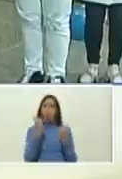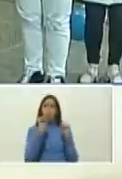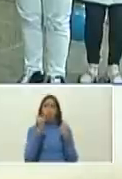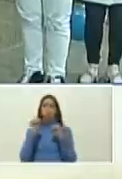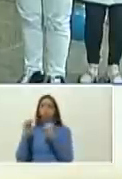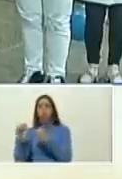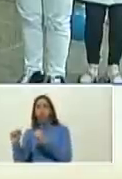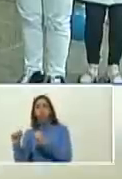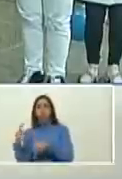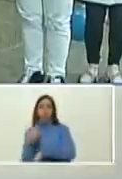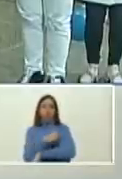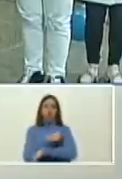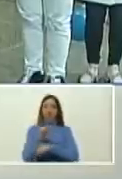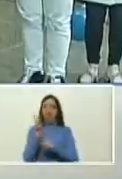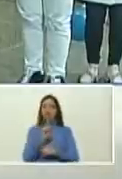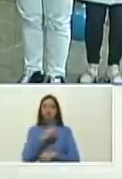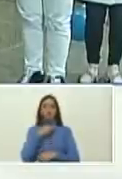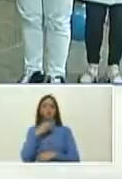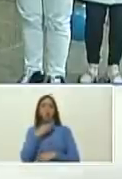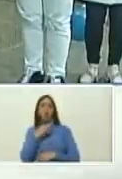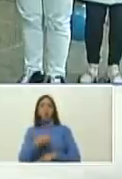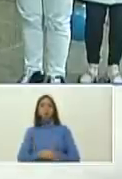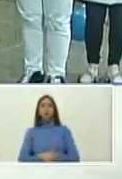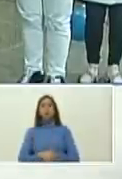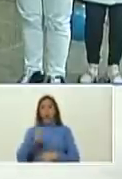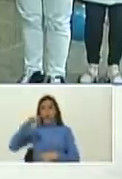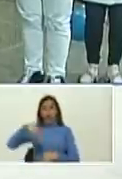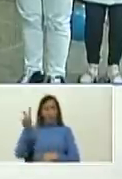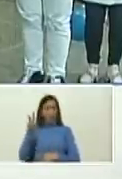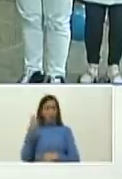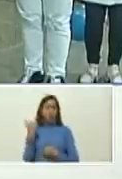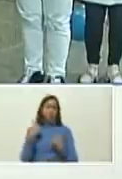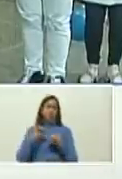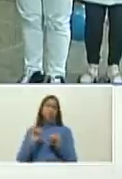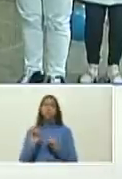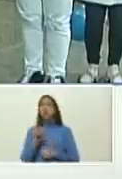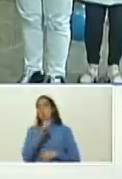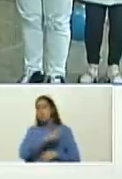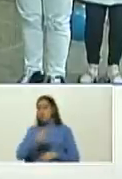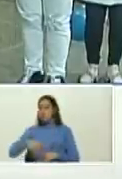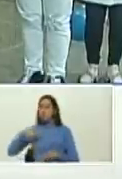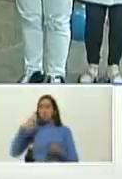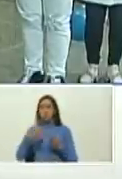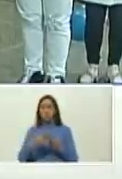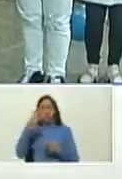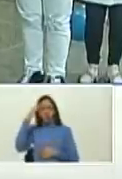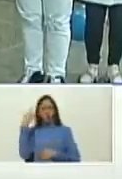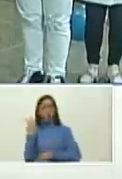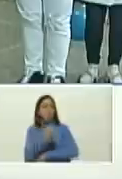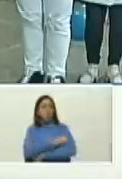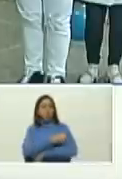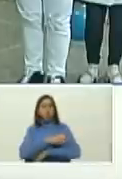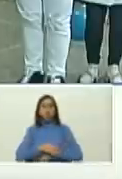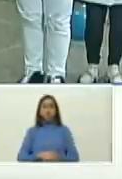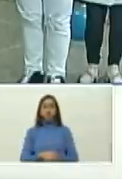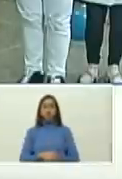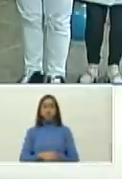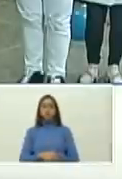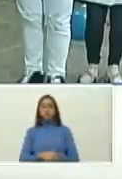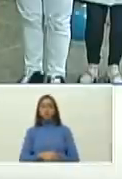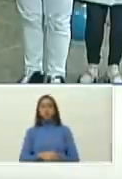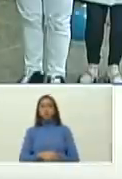antivacuna afortunadamente en Venezuela no hay negacionista ni antivacuna no hay ese tipo de cosas